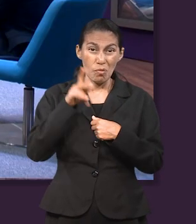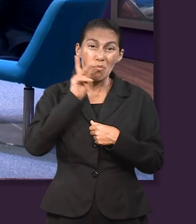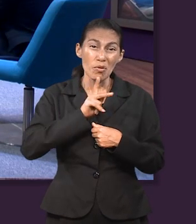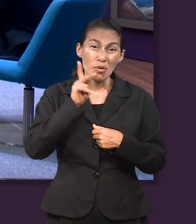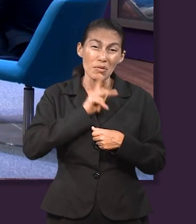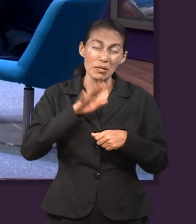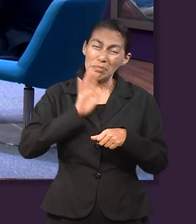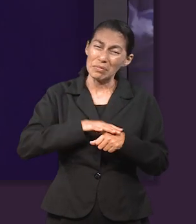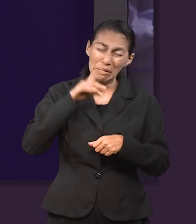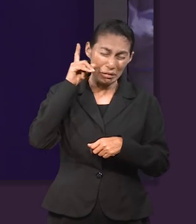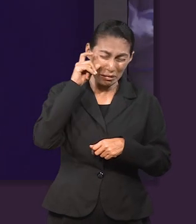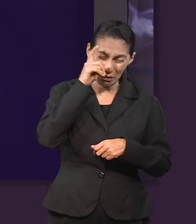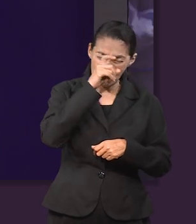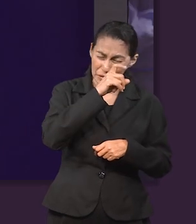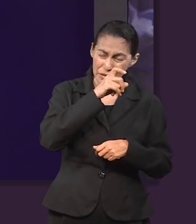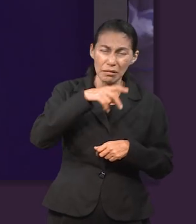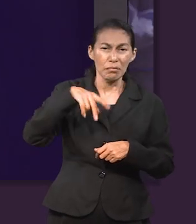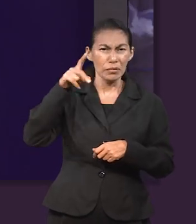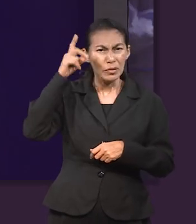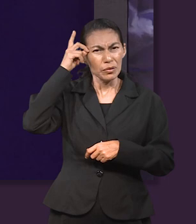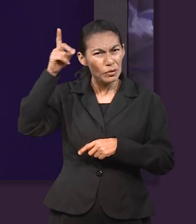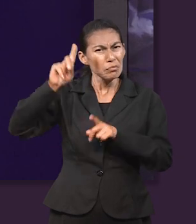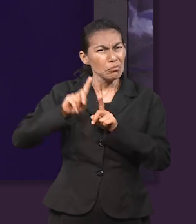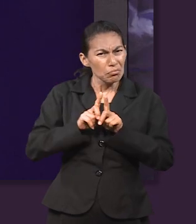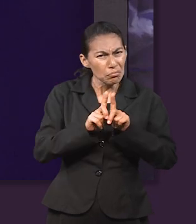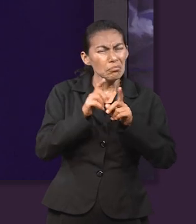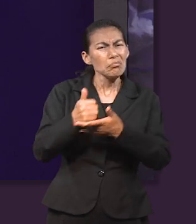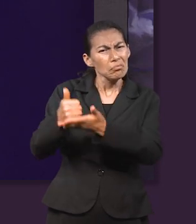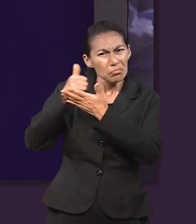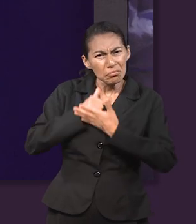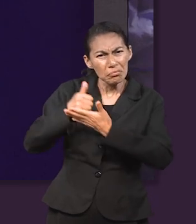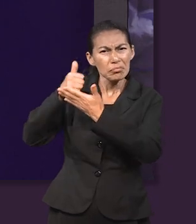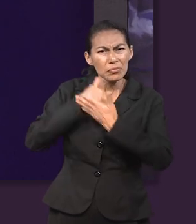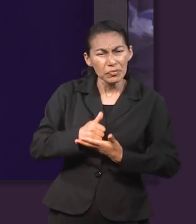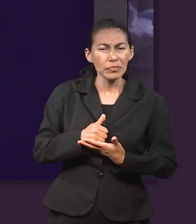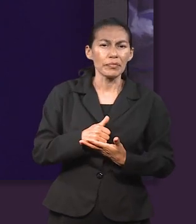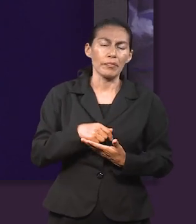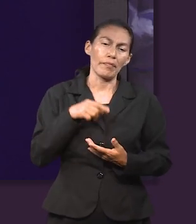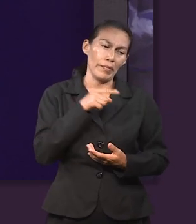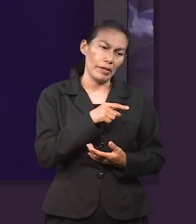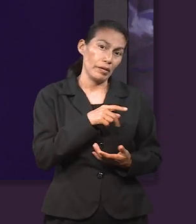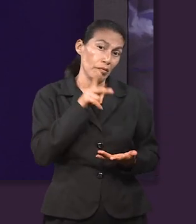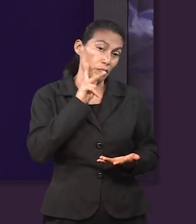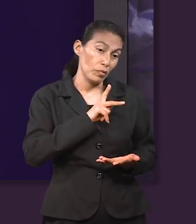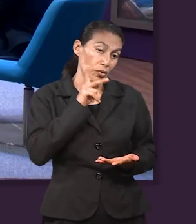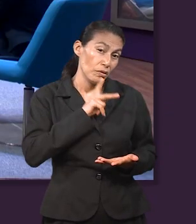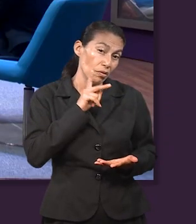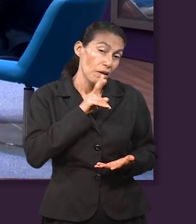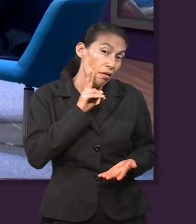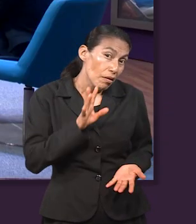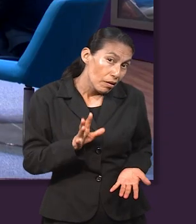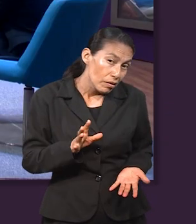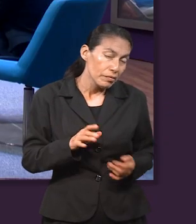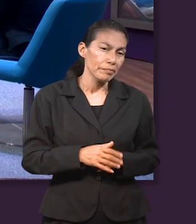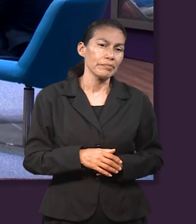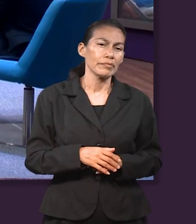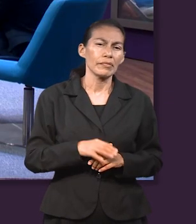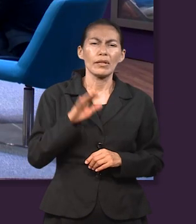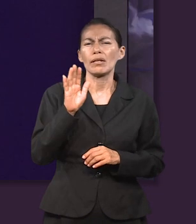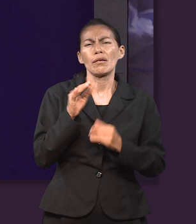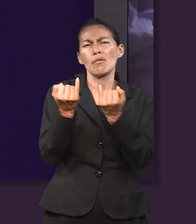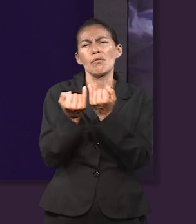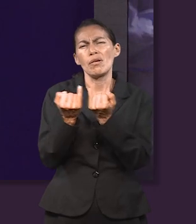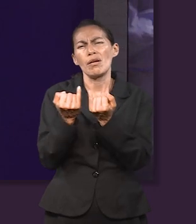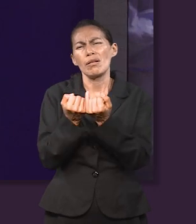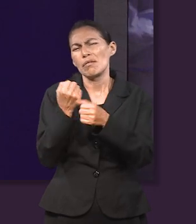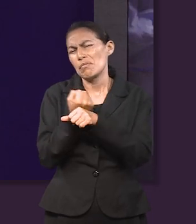felices. No, es para ver que más adelante hay cosas más grandes que nos esperan. Abraham tenía algo por delante que le esperaba y algo muy grande.